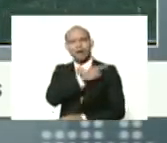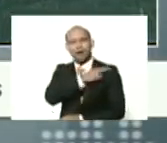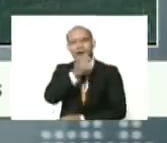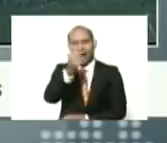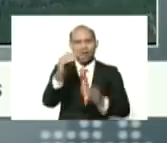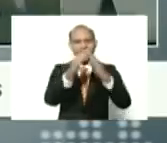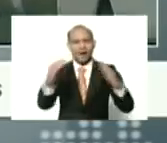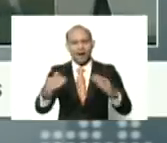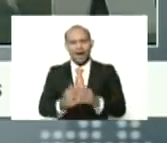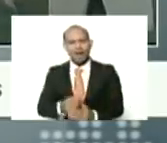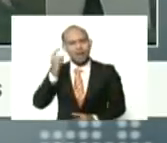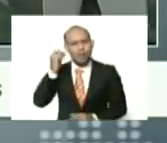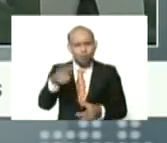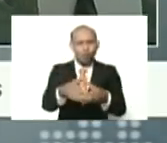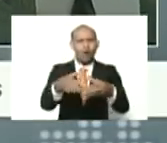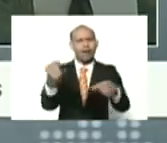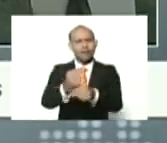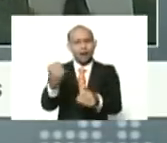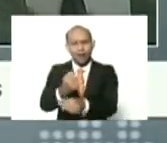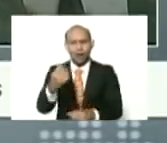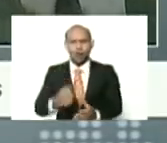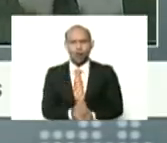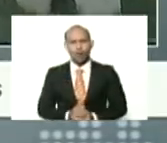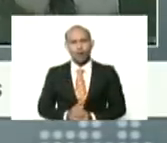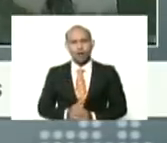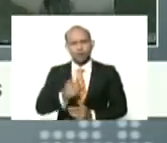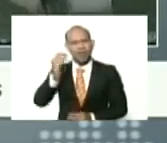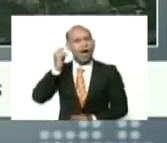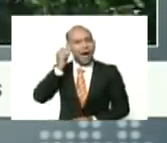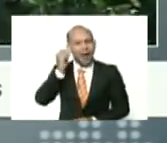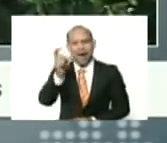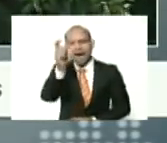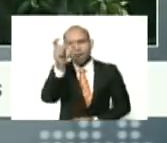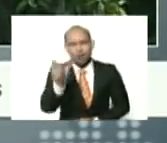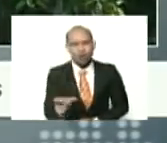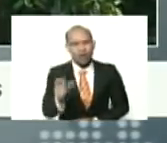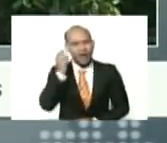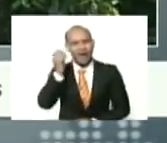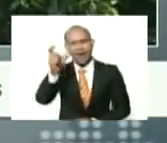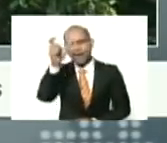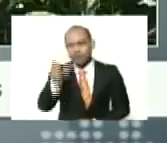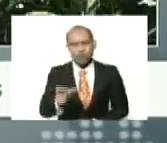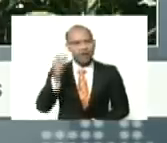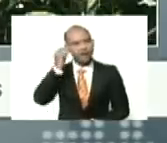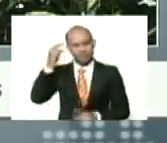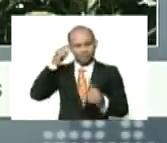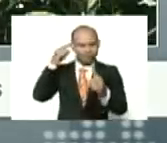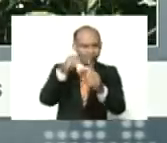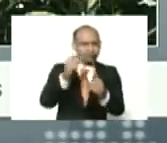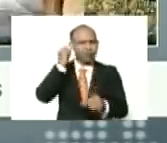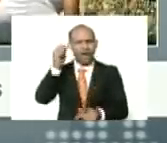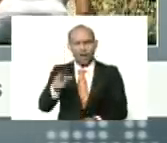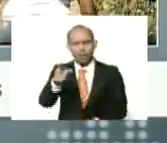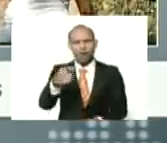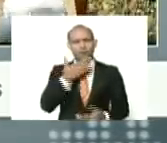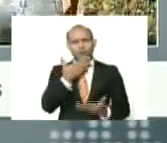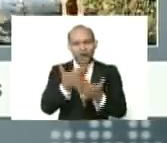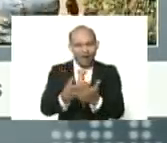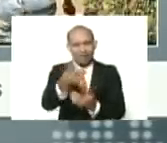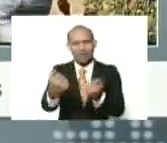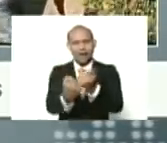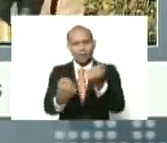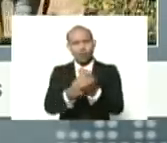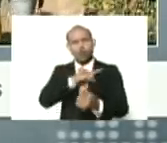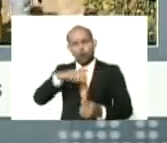hogar, a la mujer trabajadora, a la mujer, a la mujer y a la mujer, por ustedes hemos resistido, por